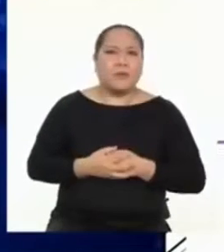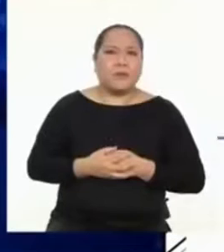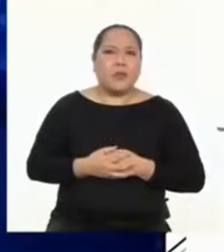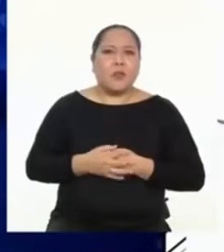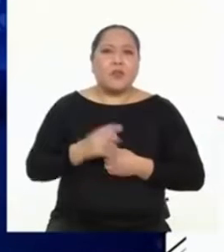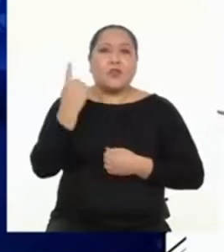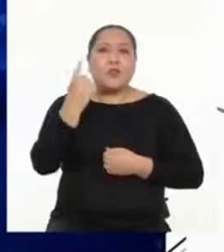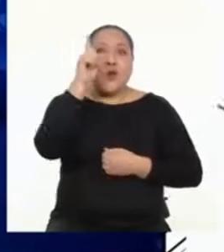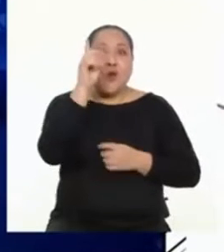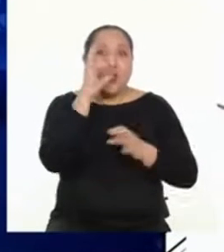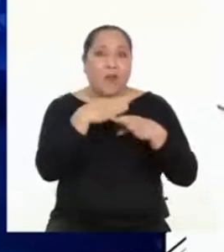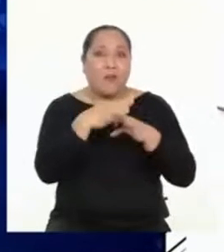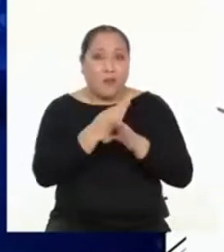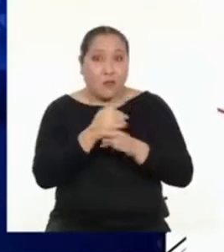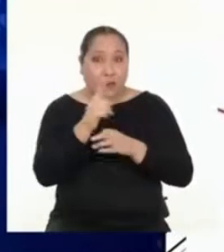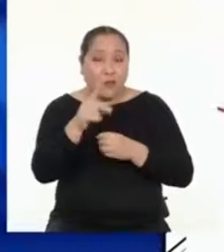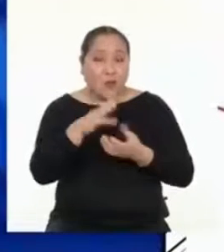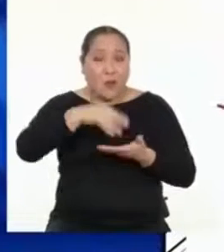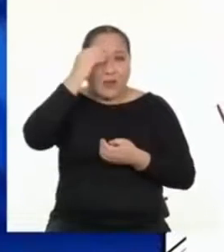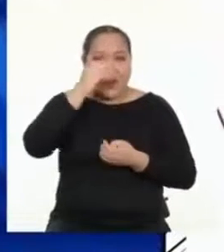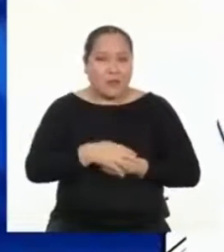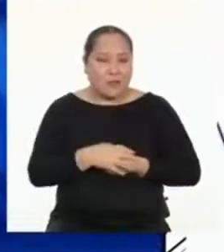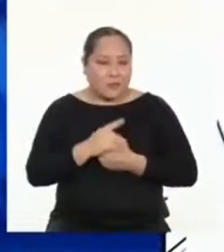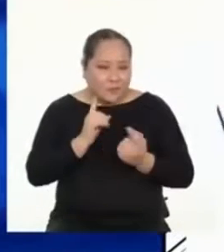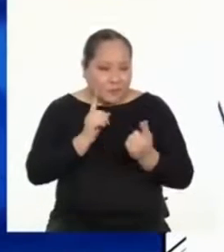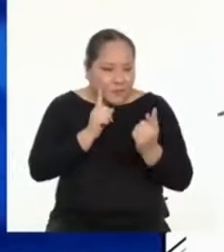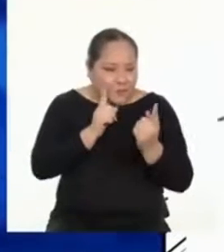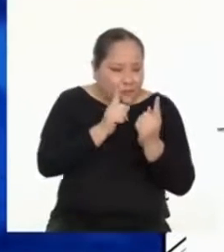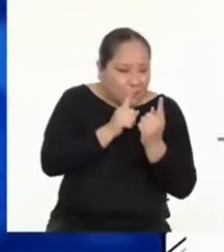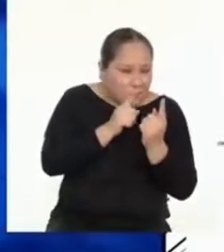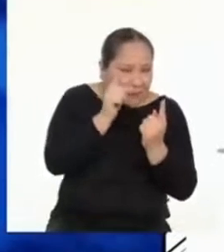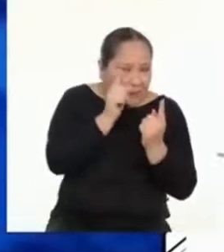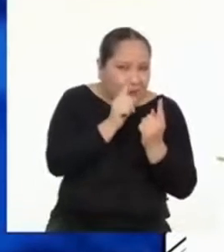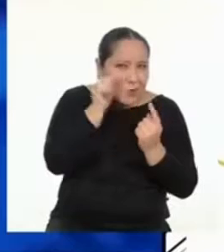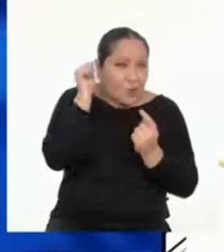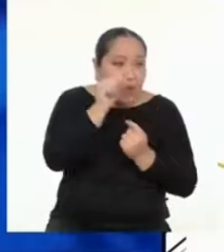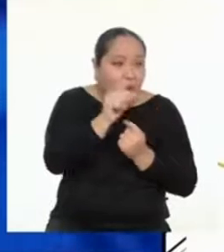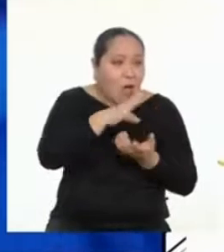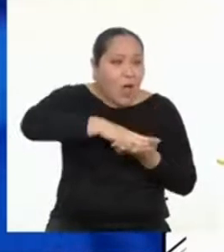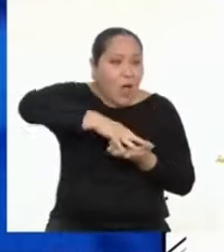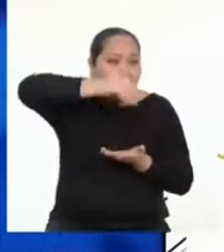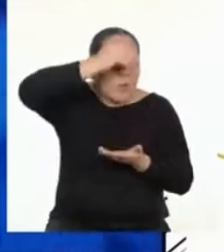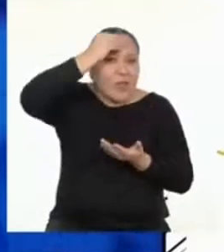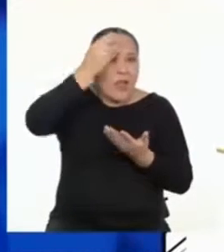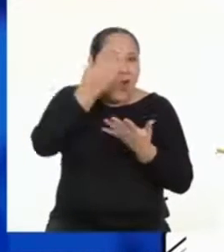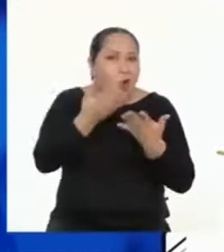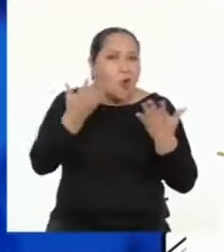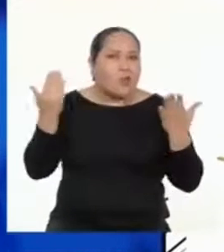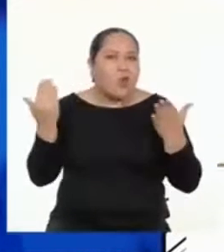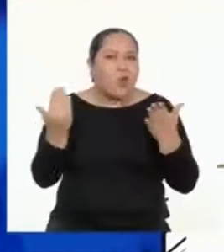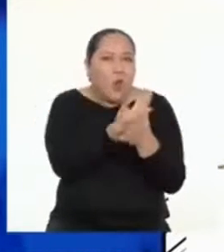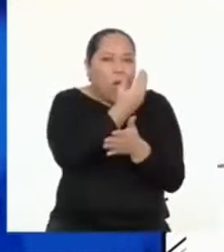Solo hay una manera, contestó la señorita Clara acercándose a ellos. Aprendiendo cosas retadoras.